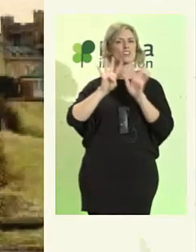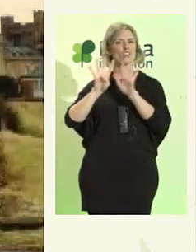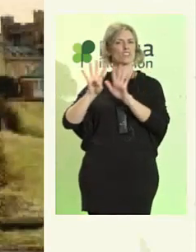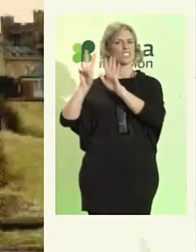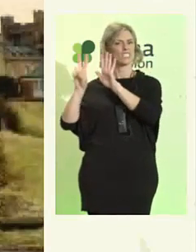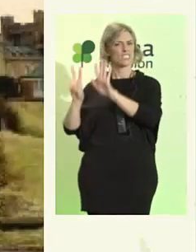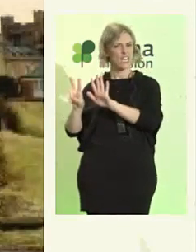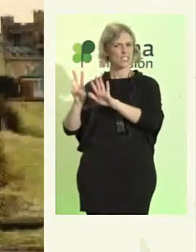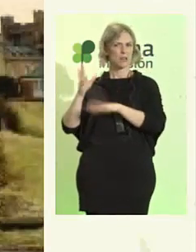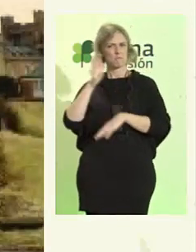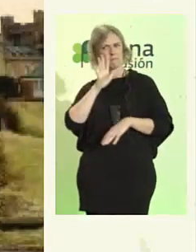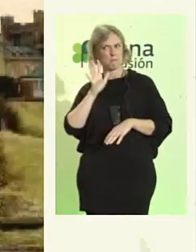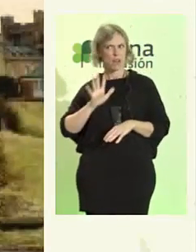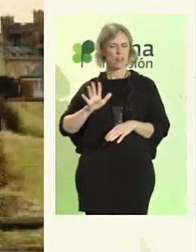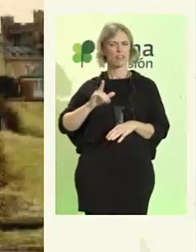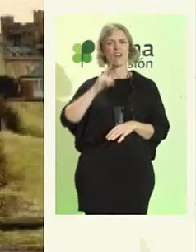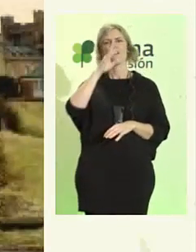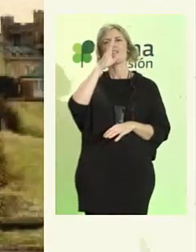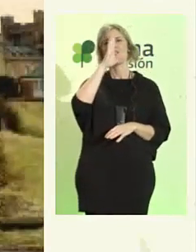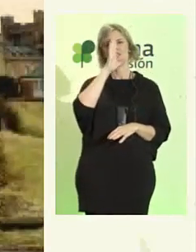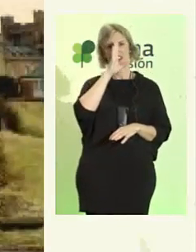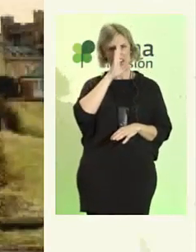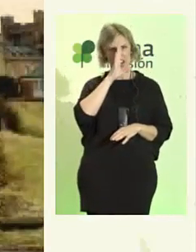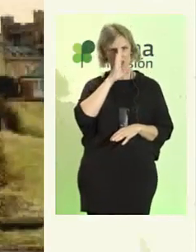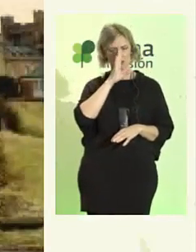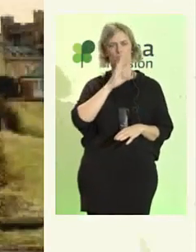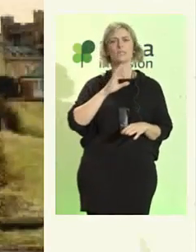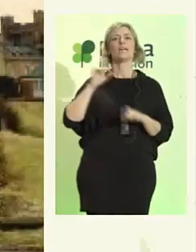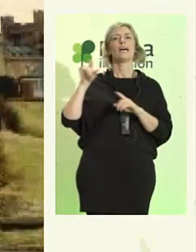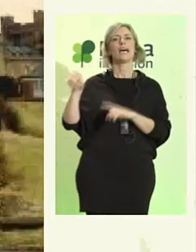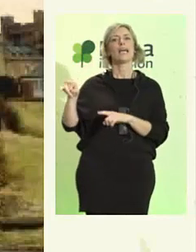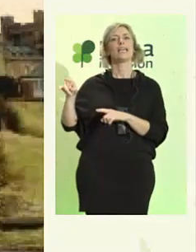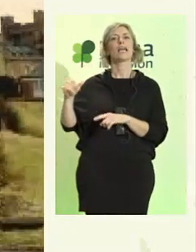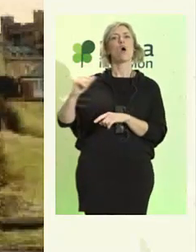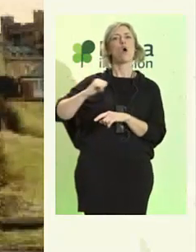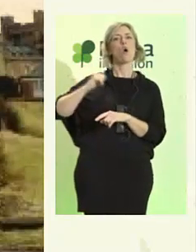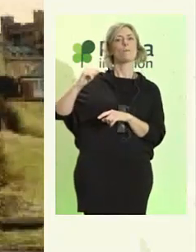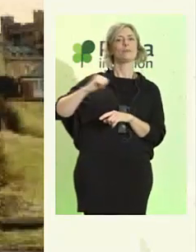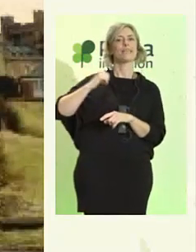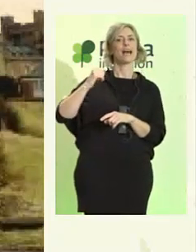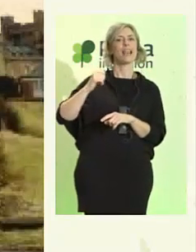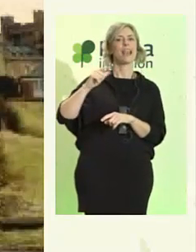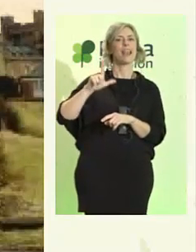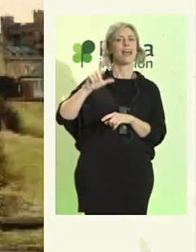estaba en el hospital de Lennox Castle, que está al norte de Glasgow, en Escocia.